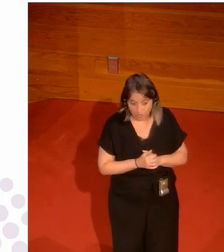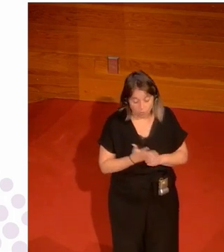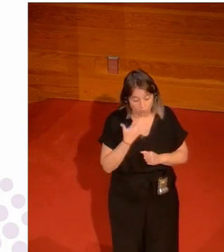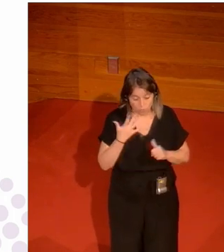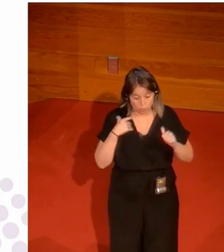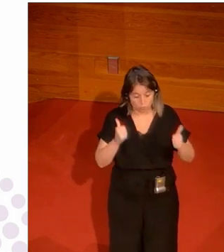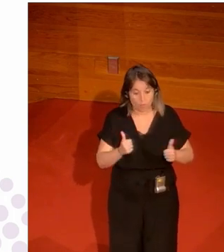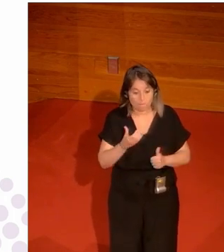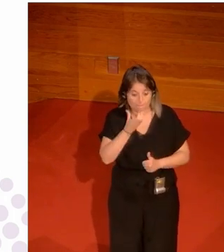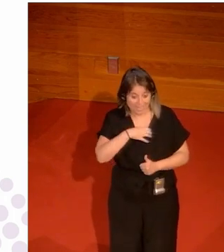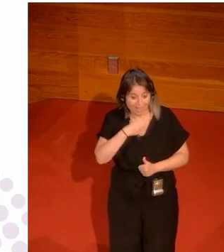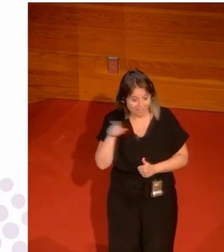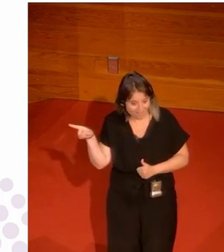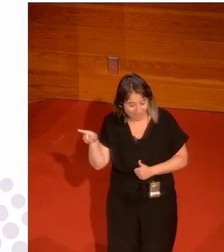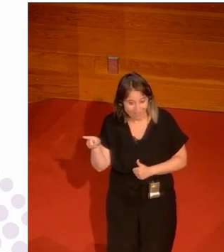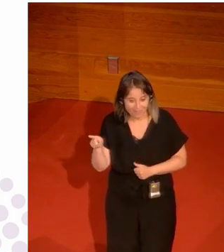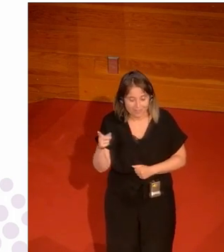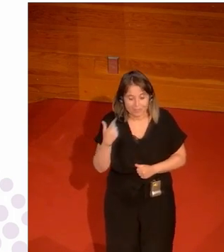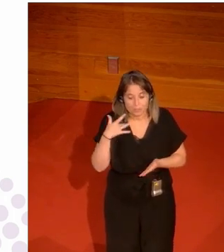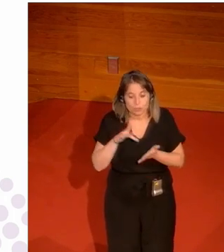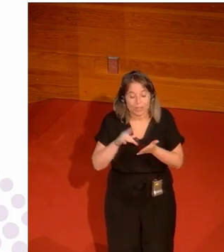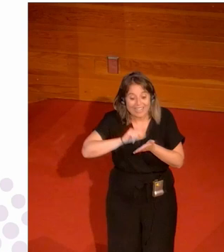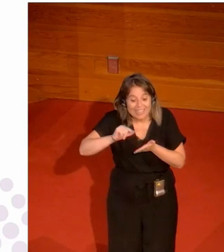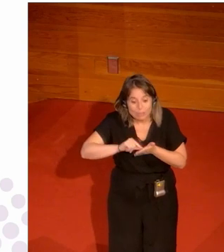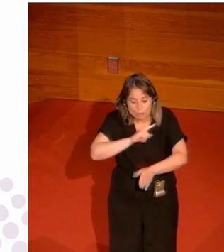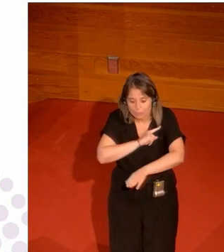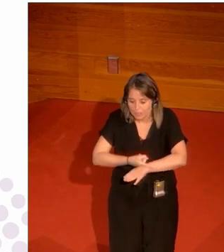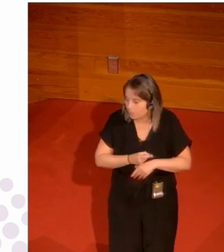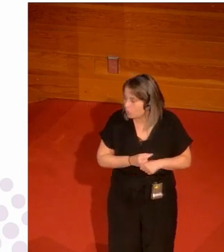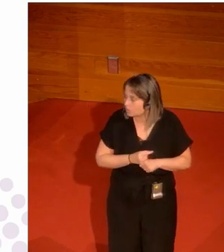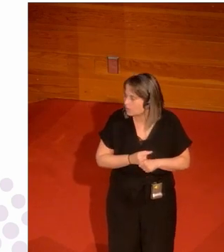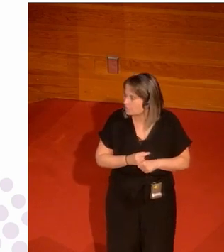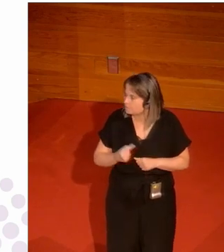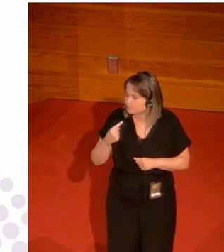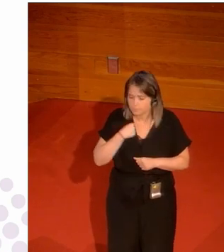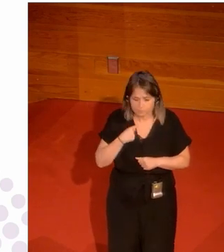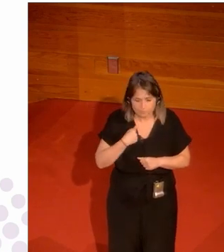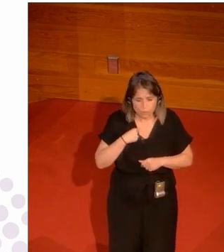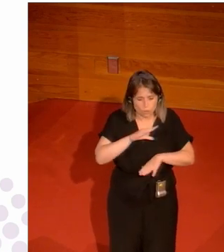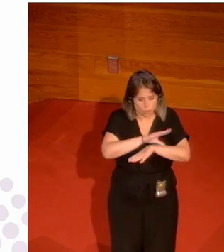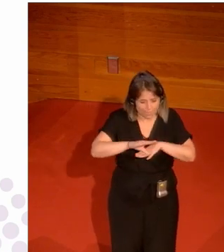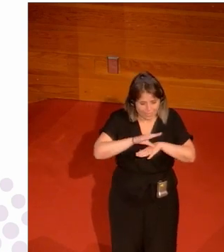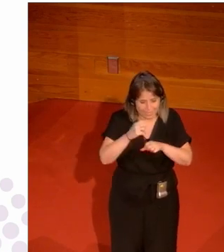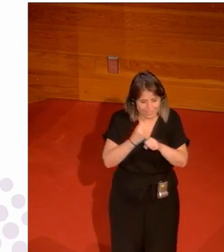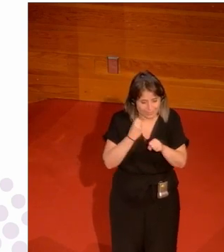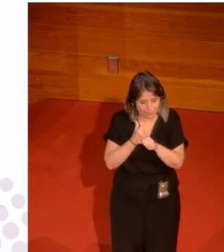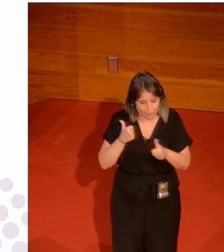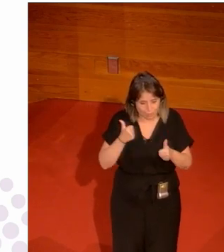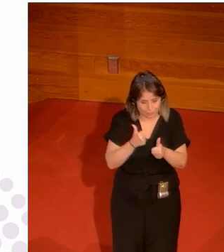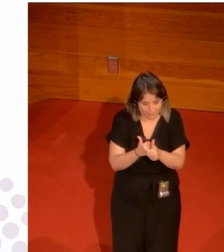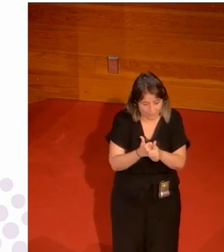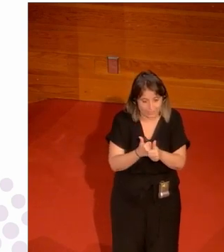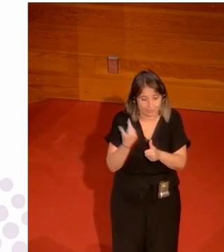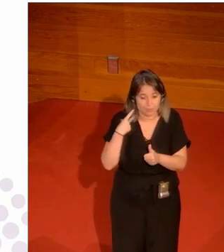cuando yo llegué de becaria allí teníamos a los popes que teníamos en la redacción de deporte me dice yo había hecho la carrera trabajando de auxiliar de clínica